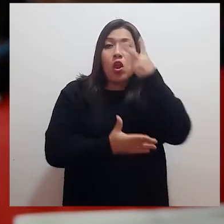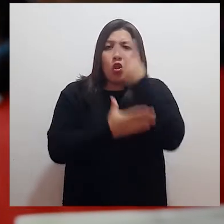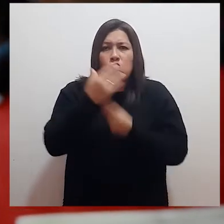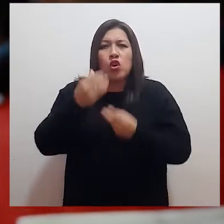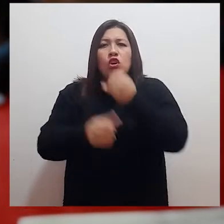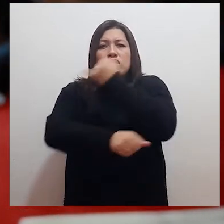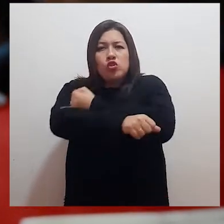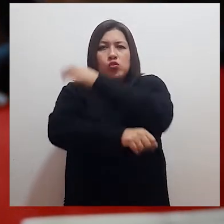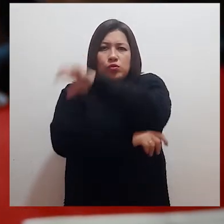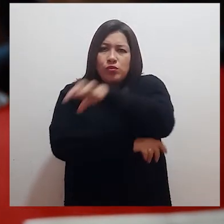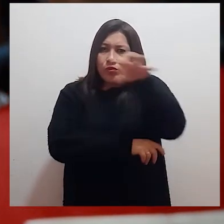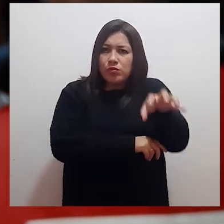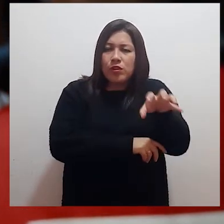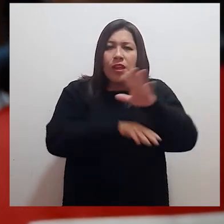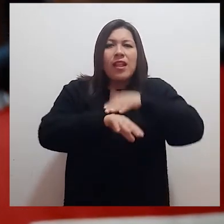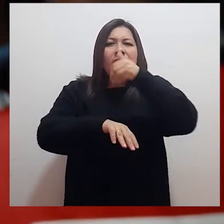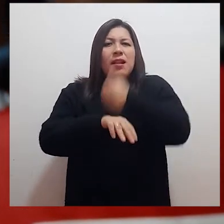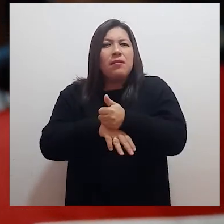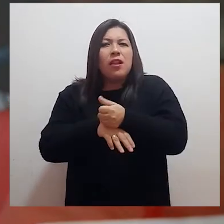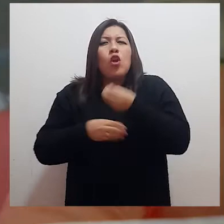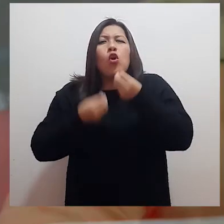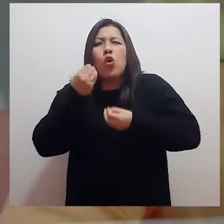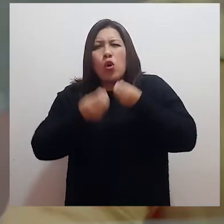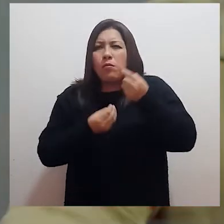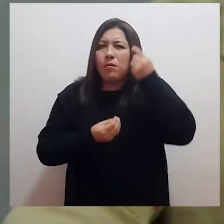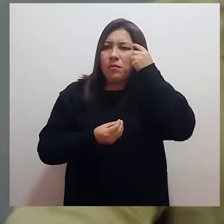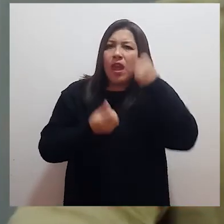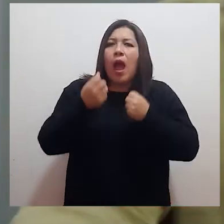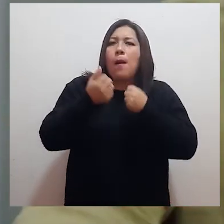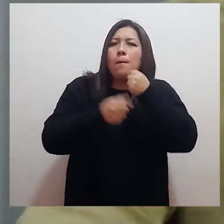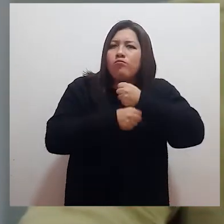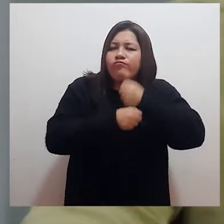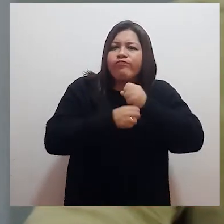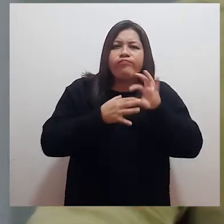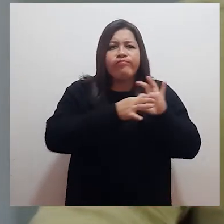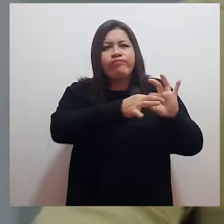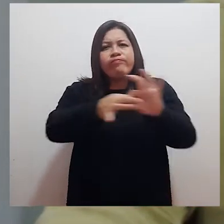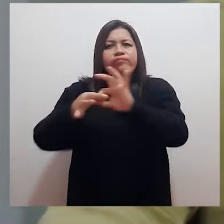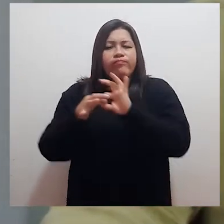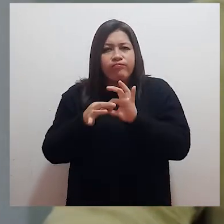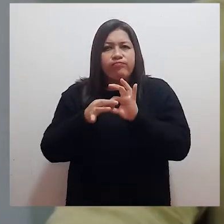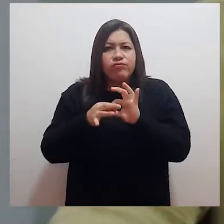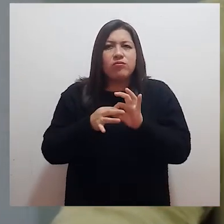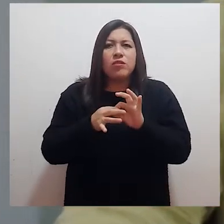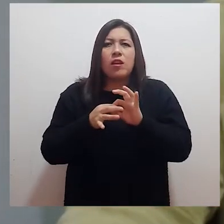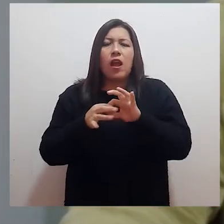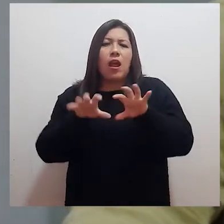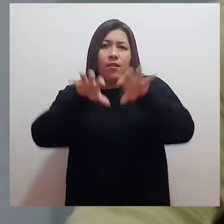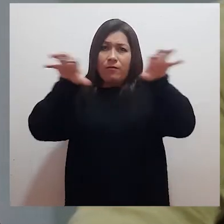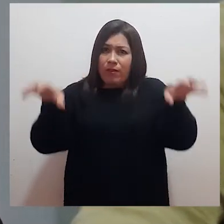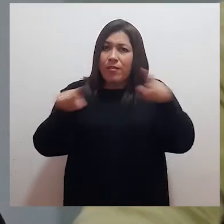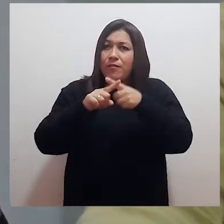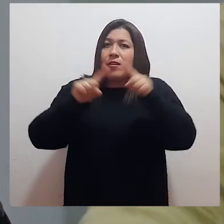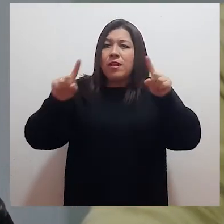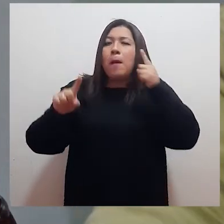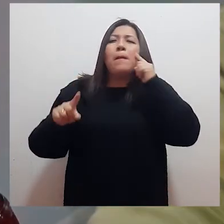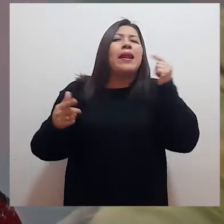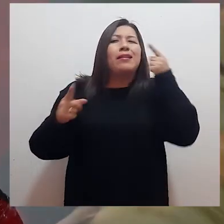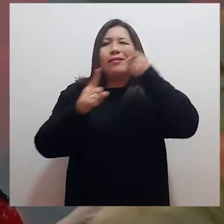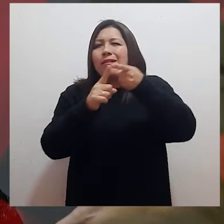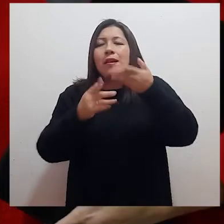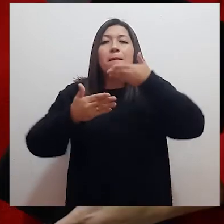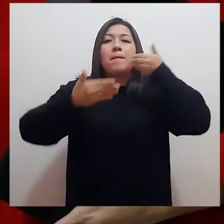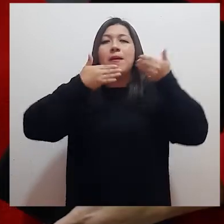entidades, el cual establece los mecanismos de colaboración dentro del ámbito de sus respectivas competencias para mejorar